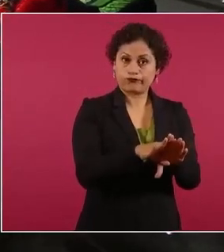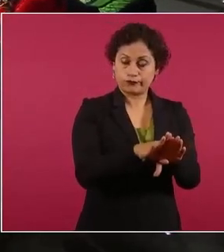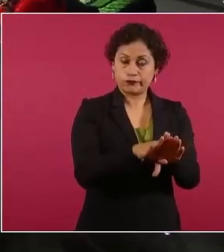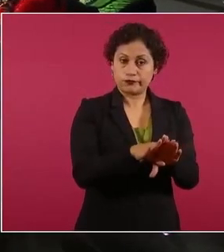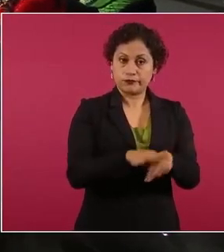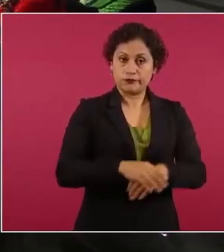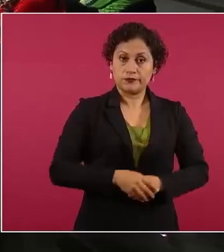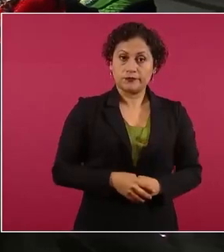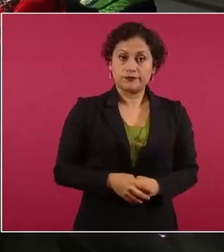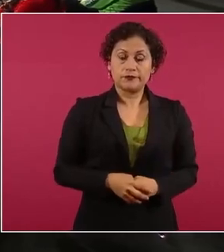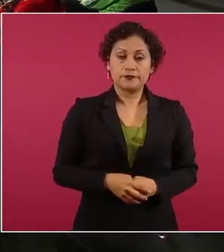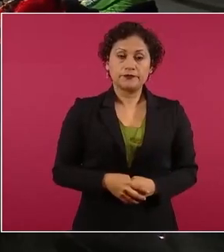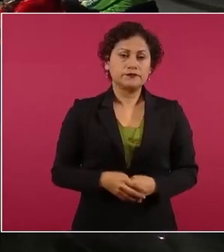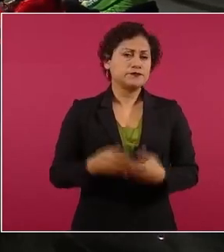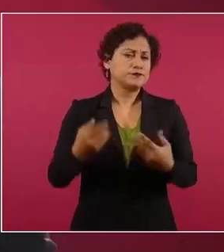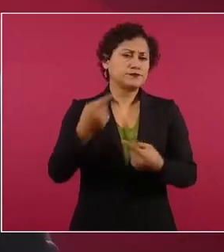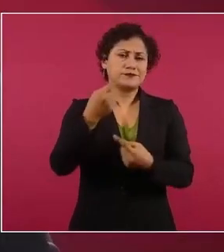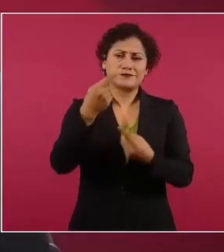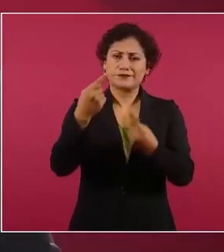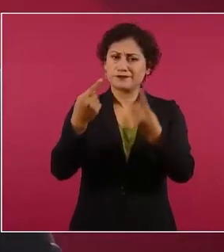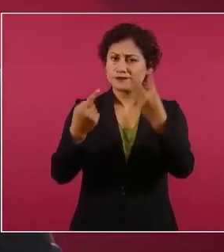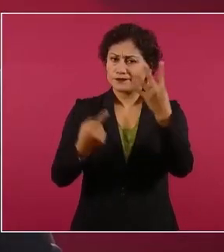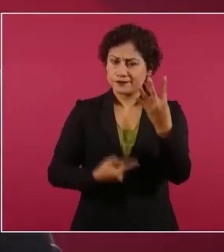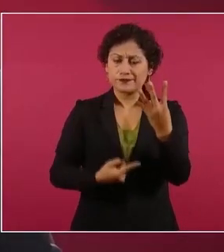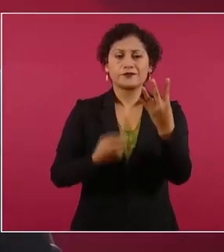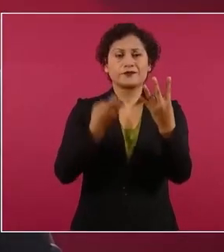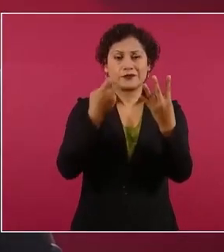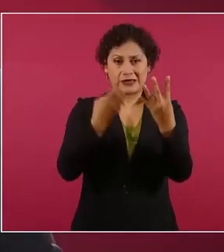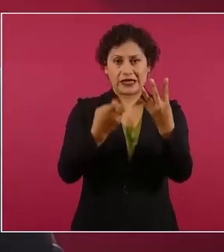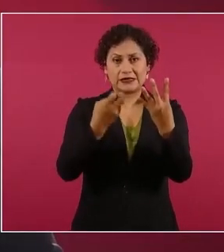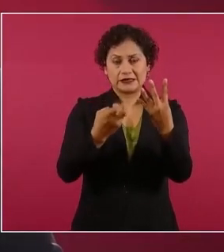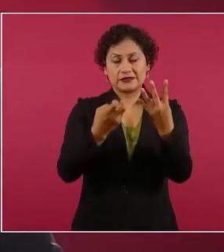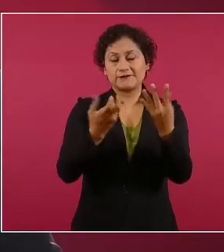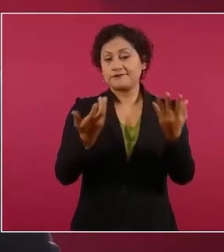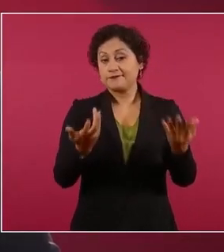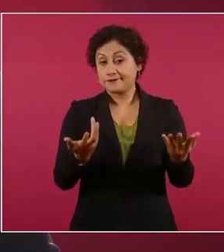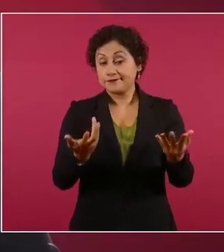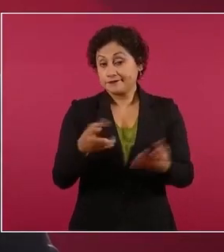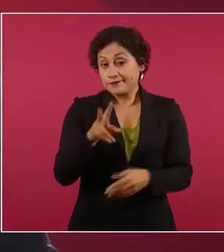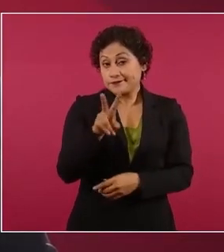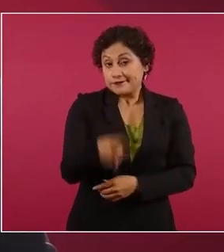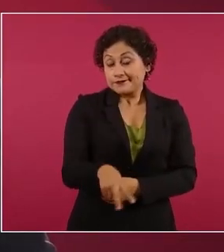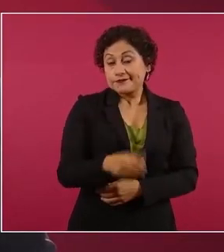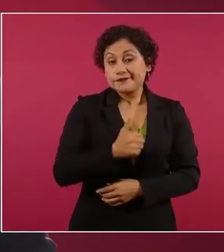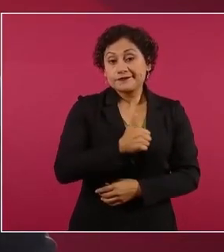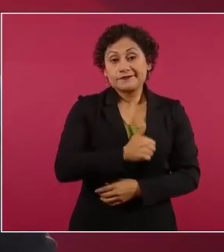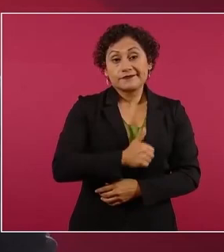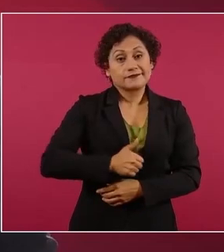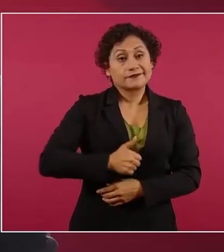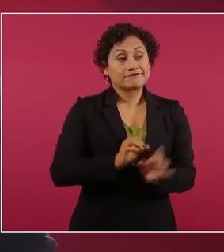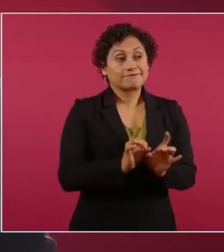todo esto que lamentablemente ocurrió